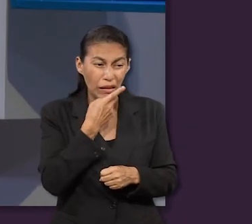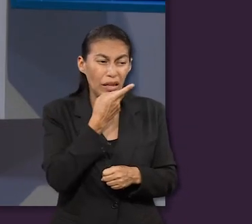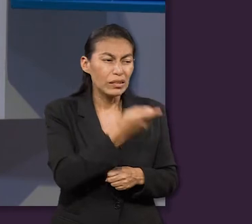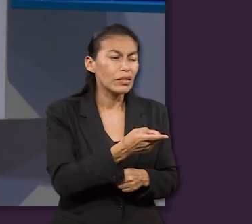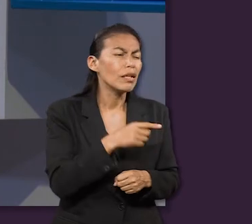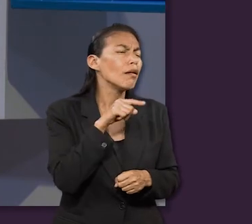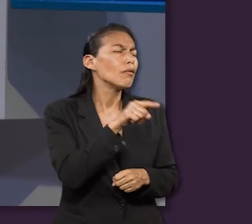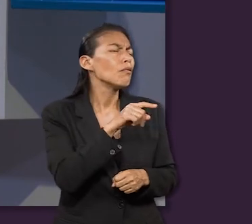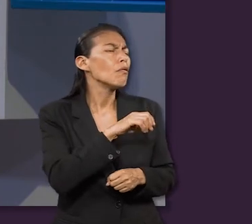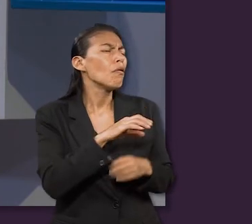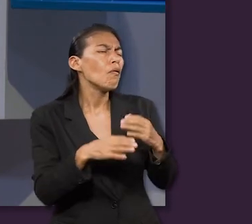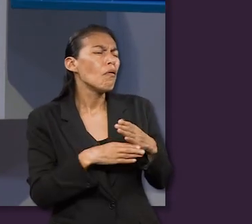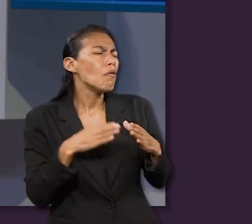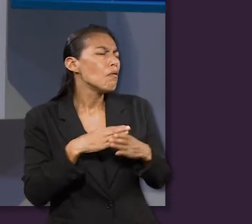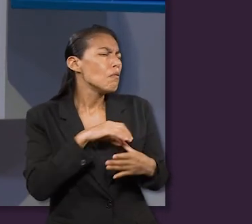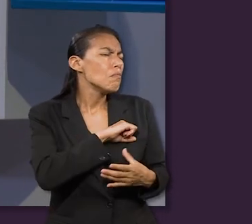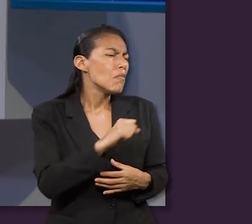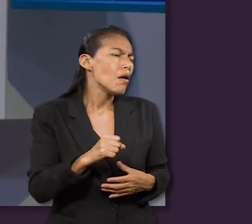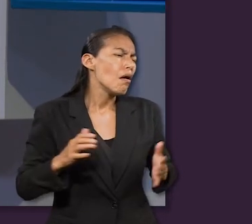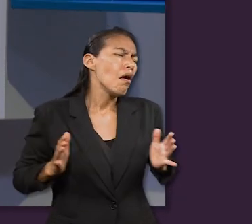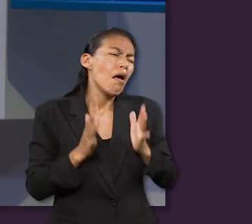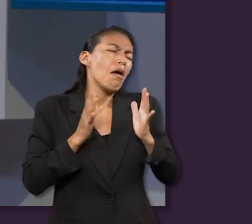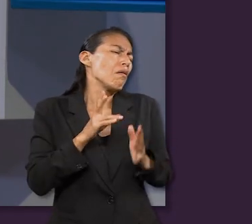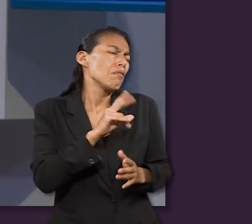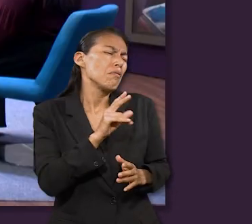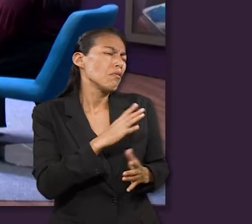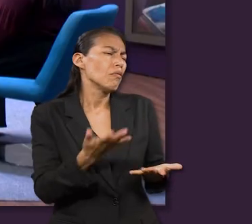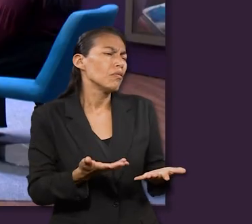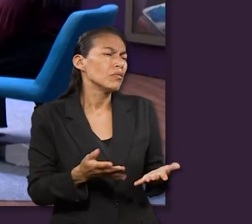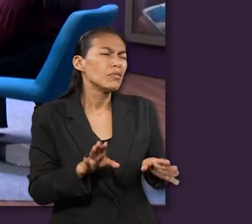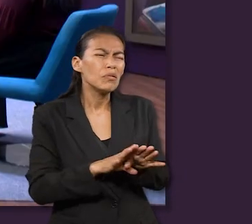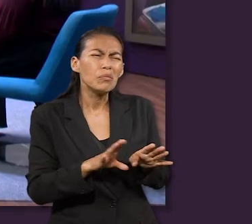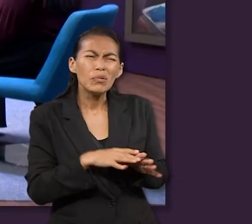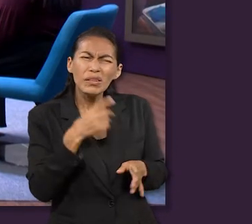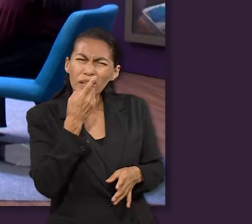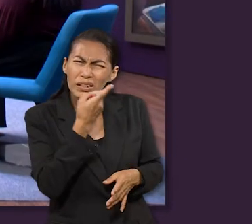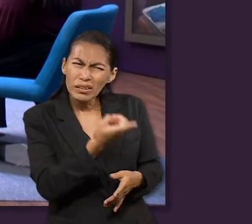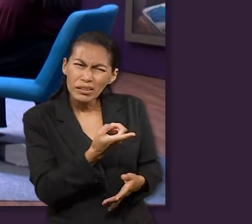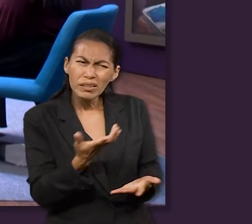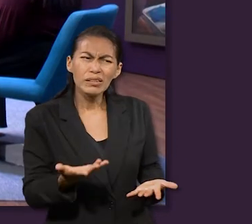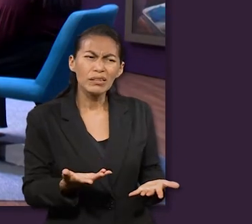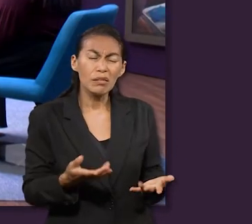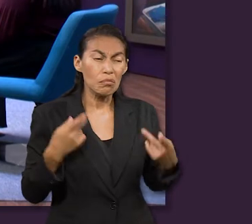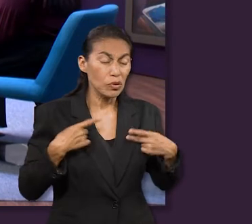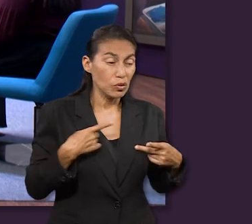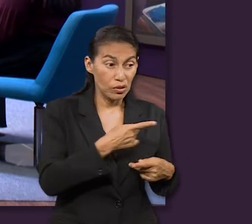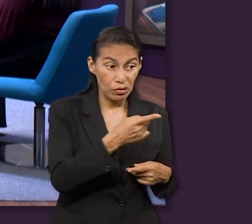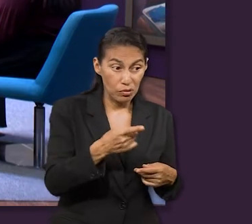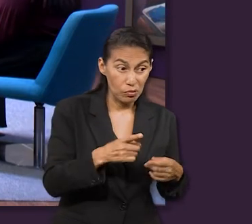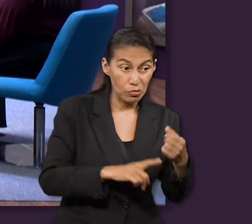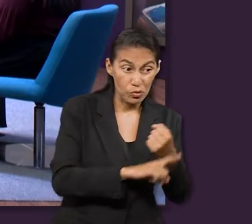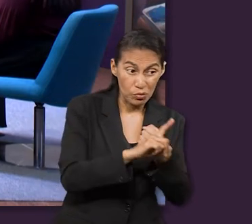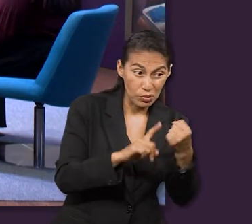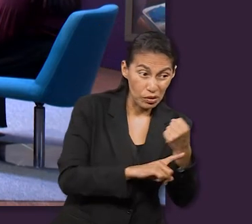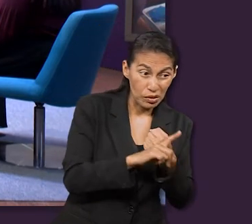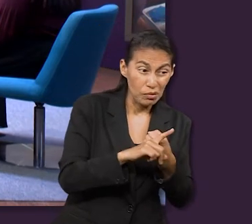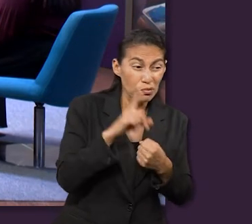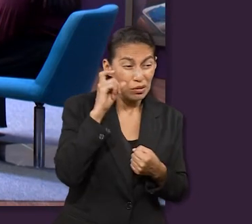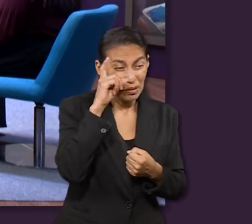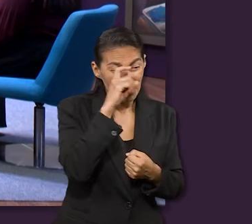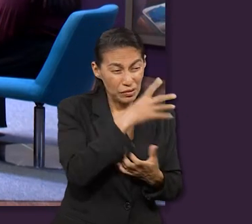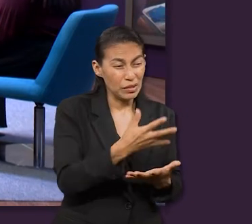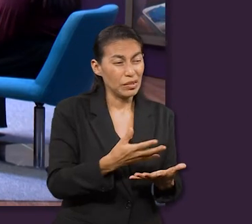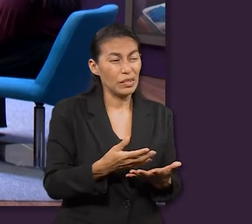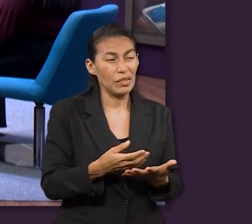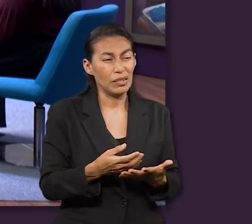las cosas malas. ¿Cómo podemos compartirle este mensaje a alguien que a lo mejor tiene un problema que no necesariamente tenga